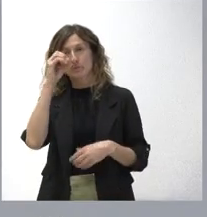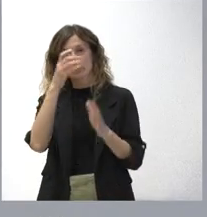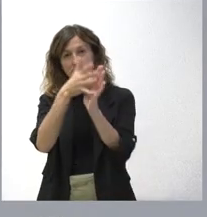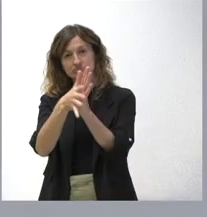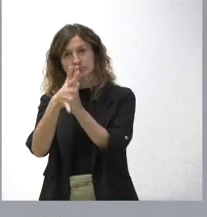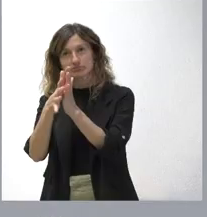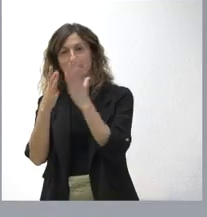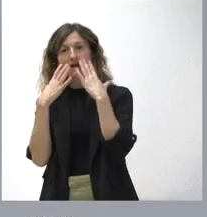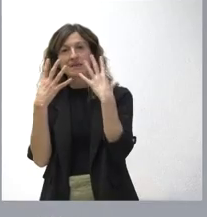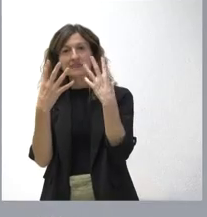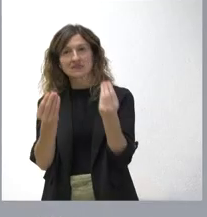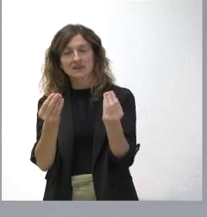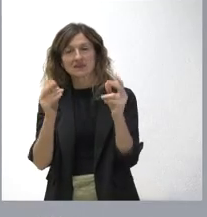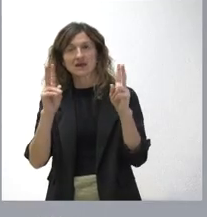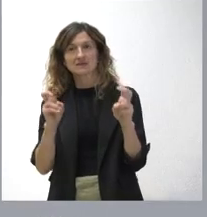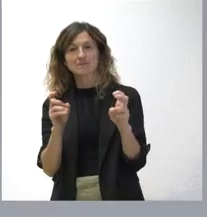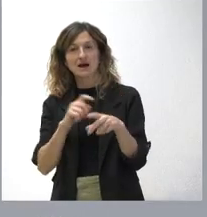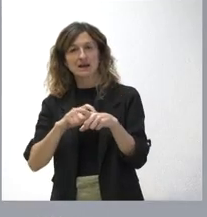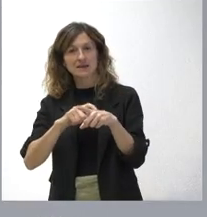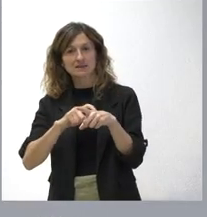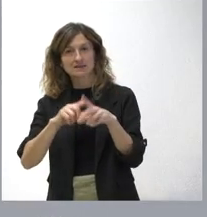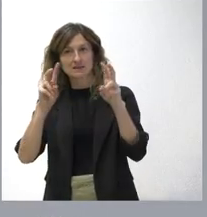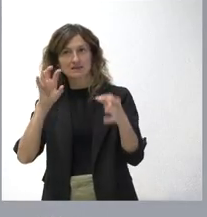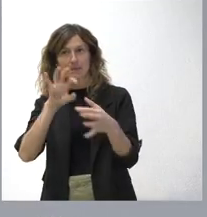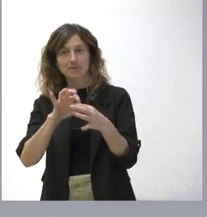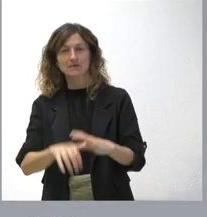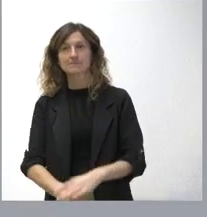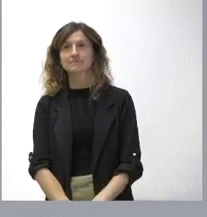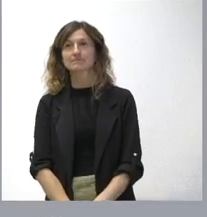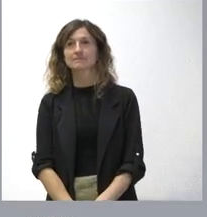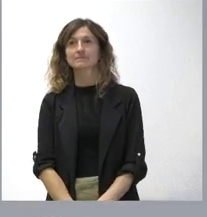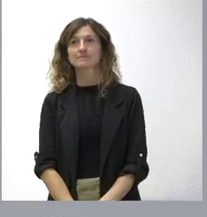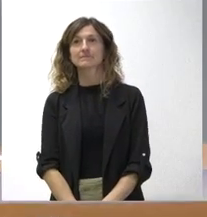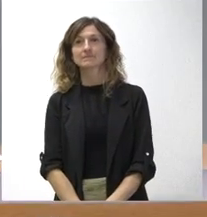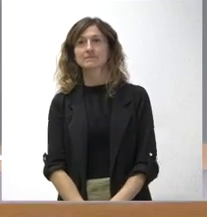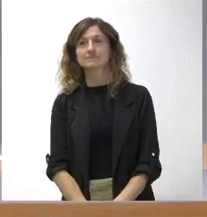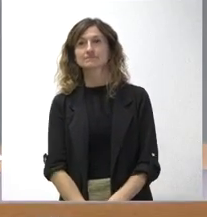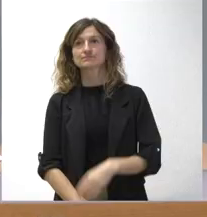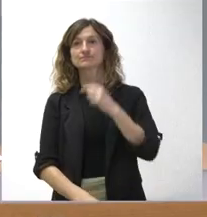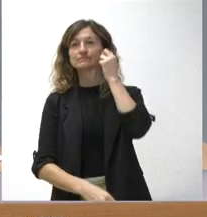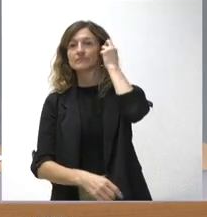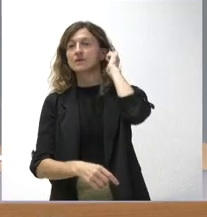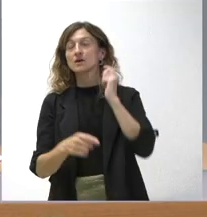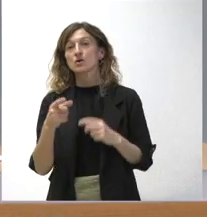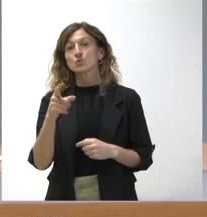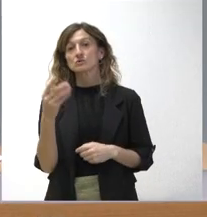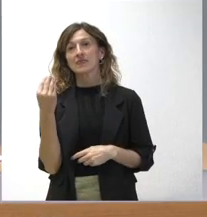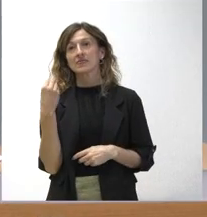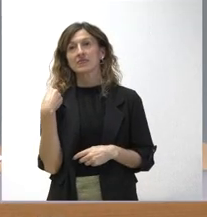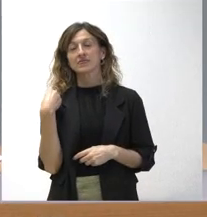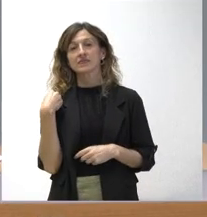respecto a la cualidad que queremos dar a este tema. Sobre los dos aspectos que usted plantea